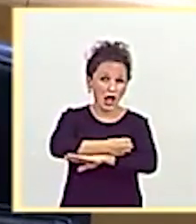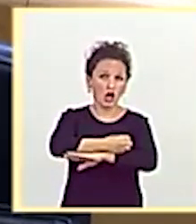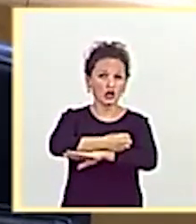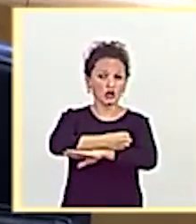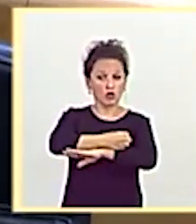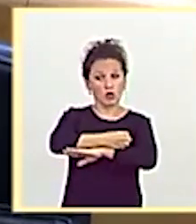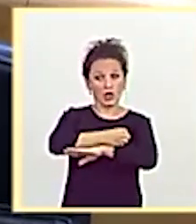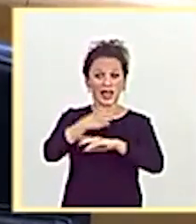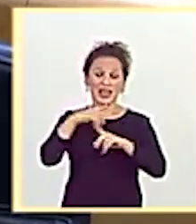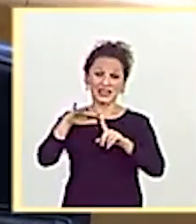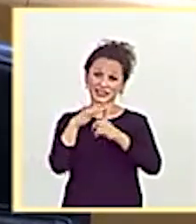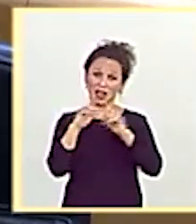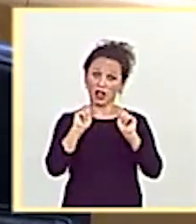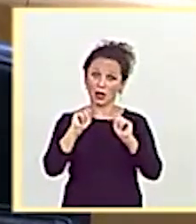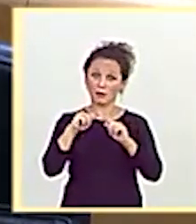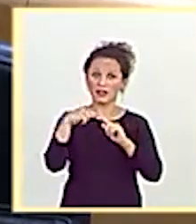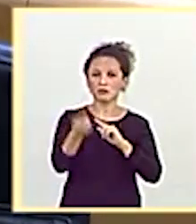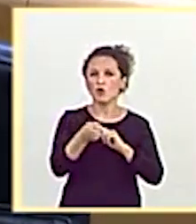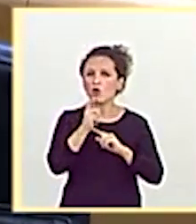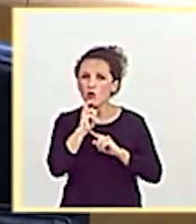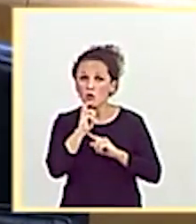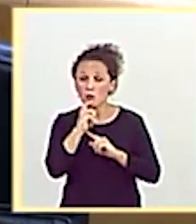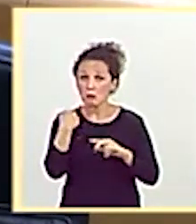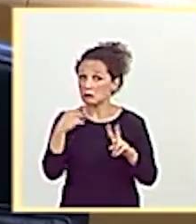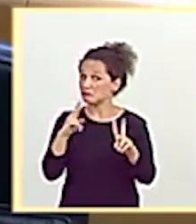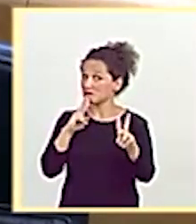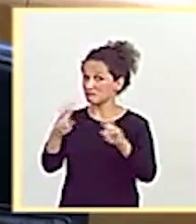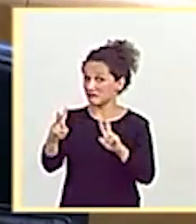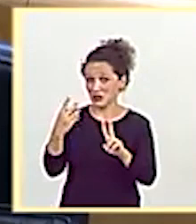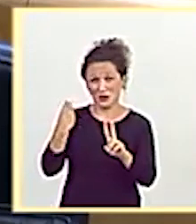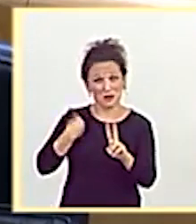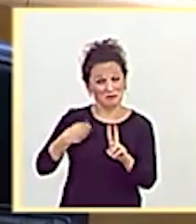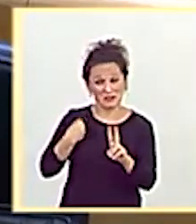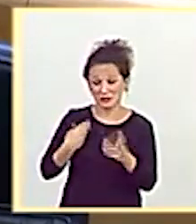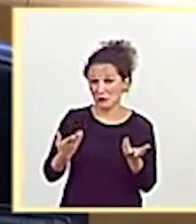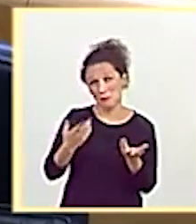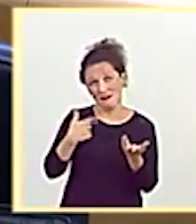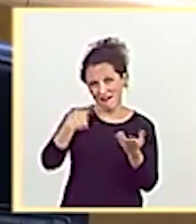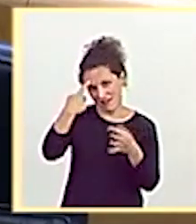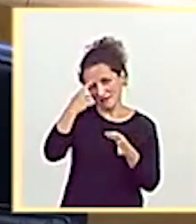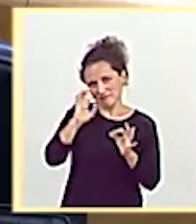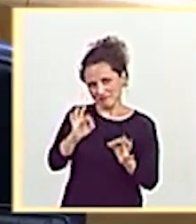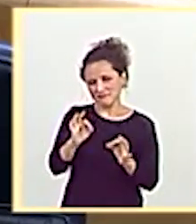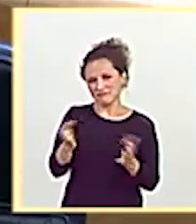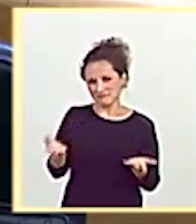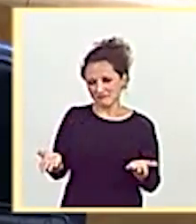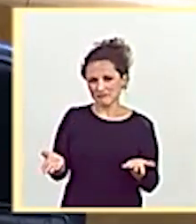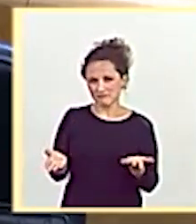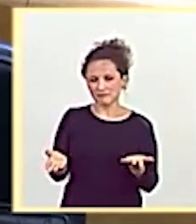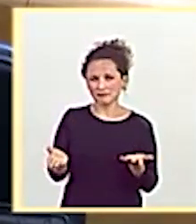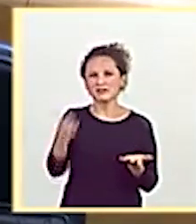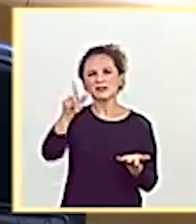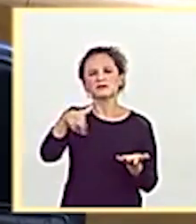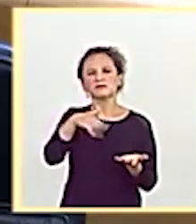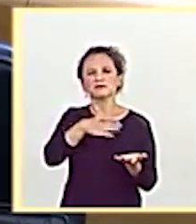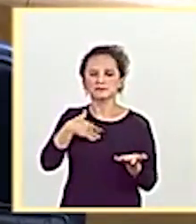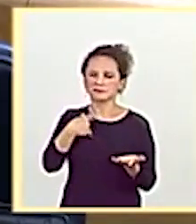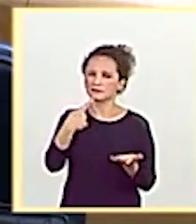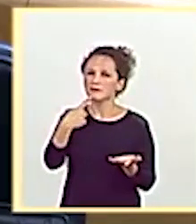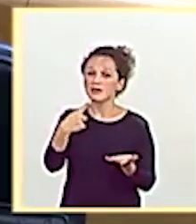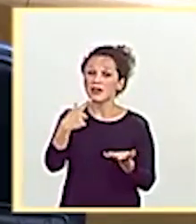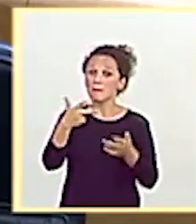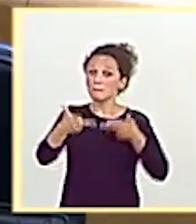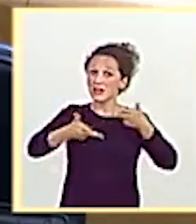alarma. Y, lógicamente, tengo que decirle lo mismo para ser coherente. Pero quiero también decirle un poco lo que hemos hecho en el país vasco,